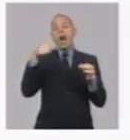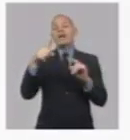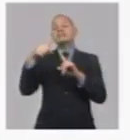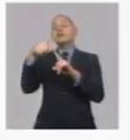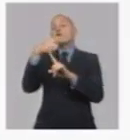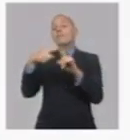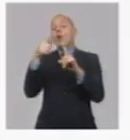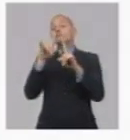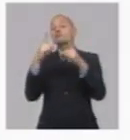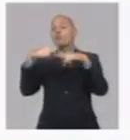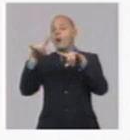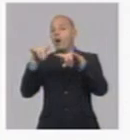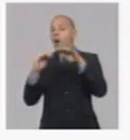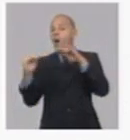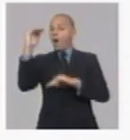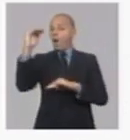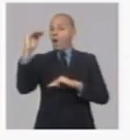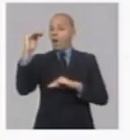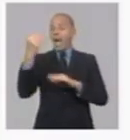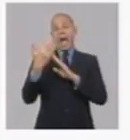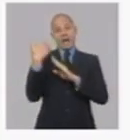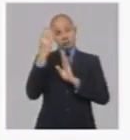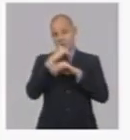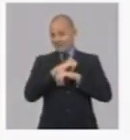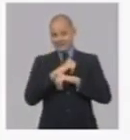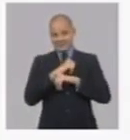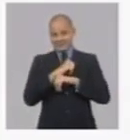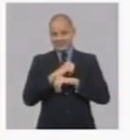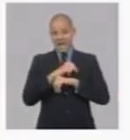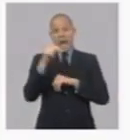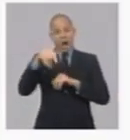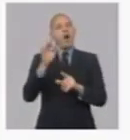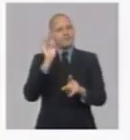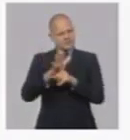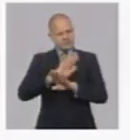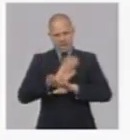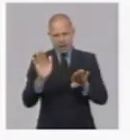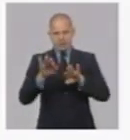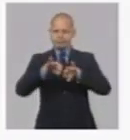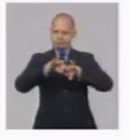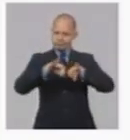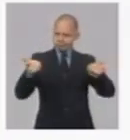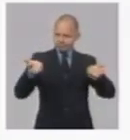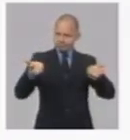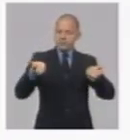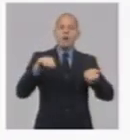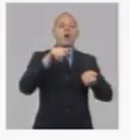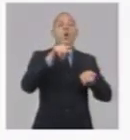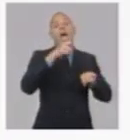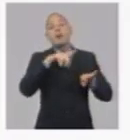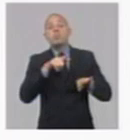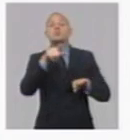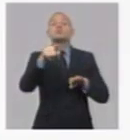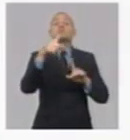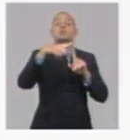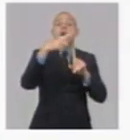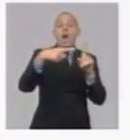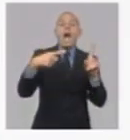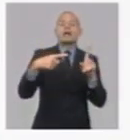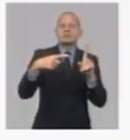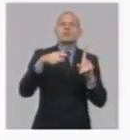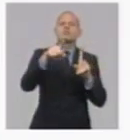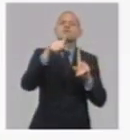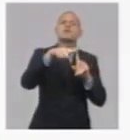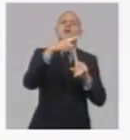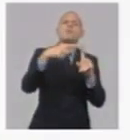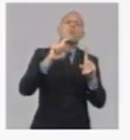que nosotros anteriormente no lo teníamos tan bien diseñado de una manera más escalonada, porque había una